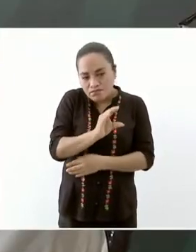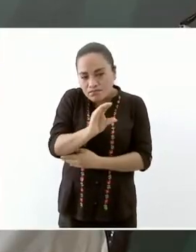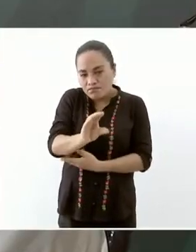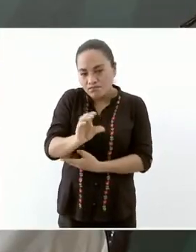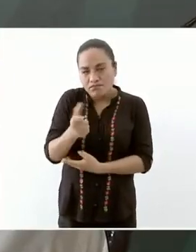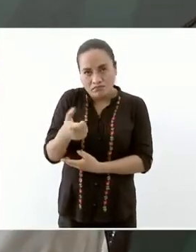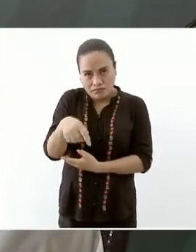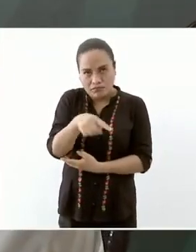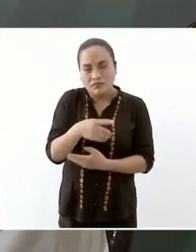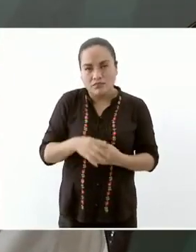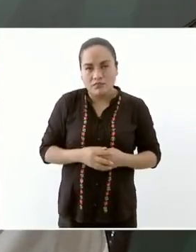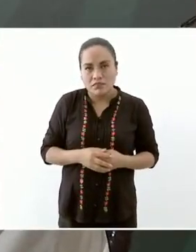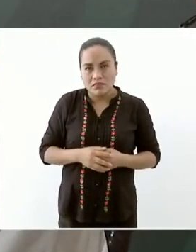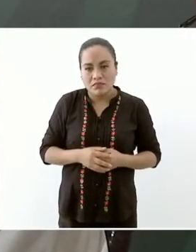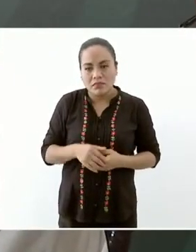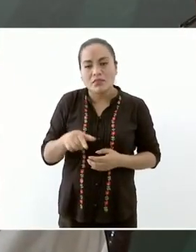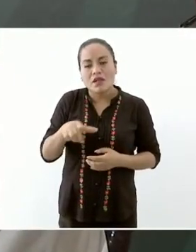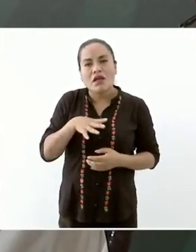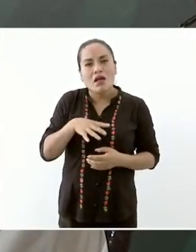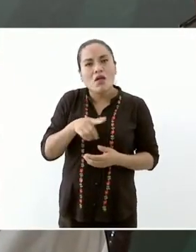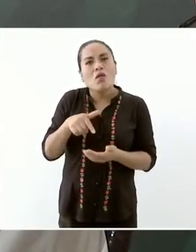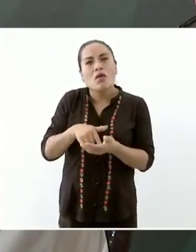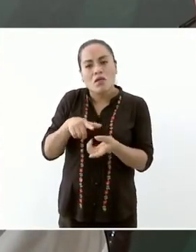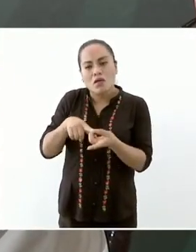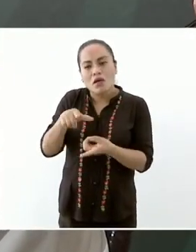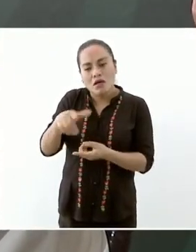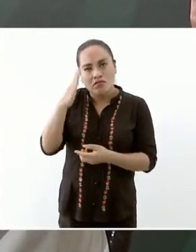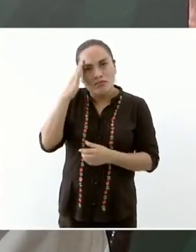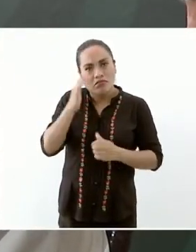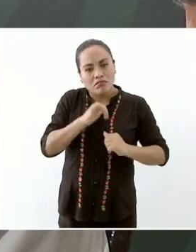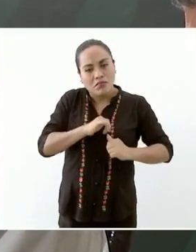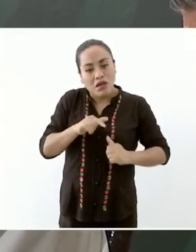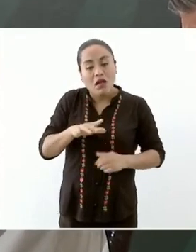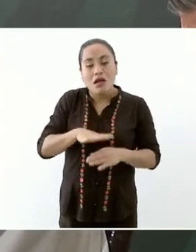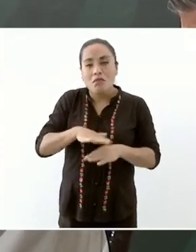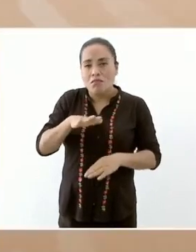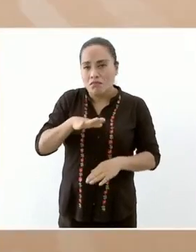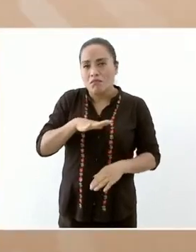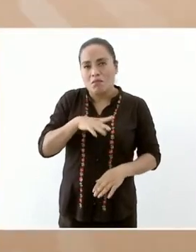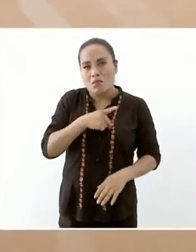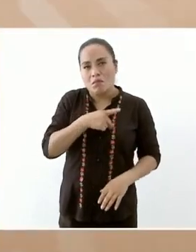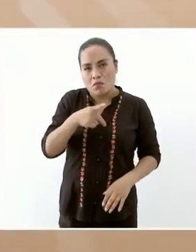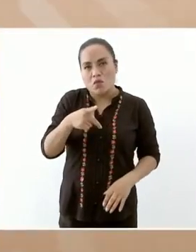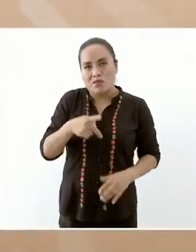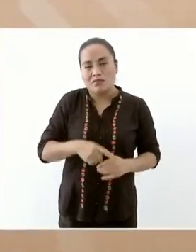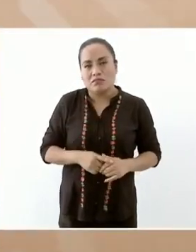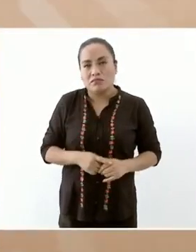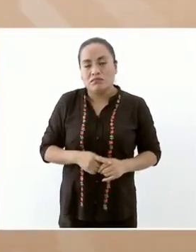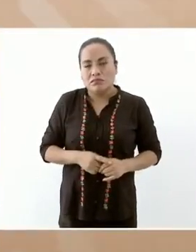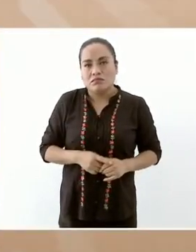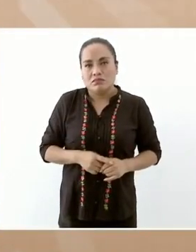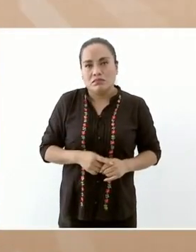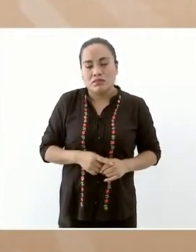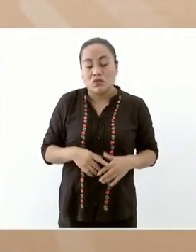tienen más pobreza aunque parezca increíble